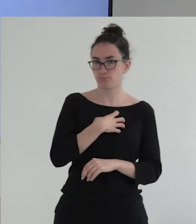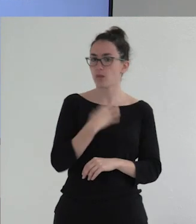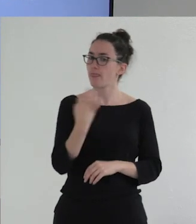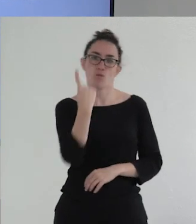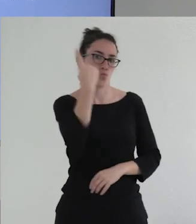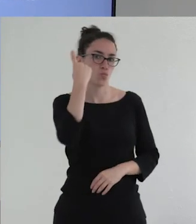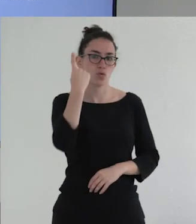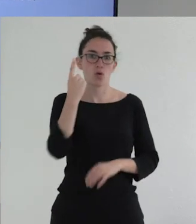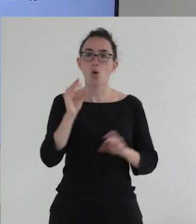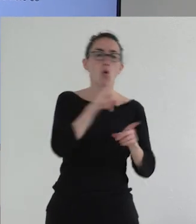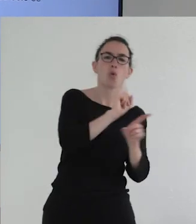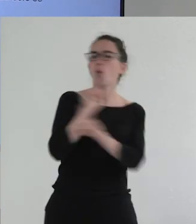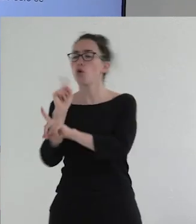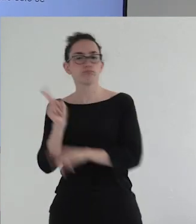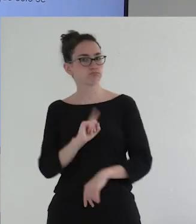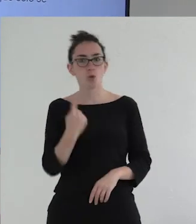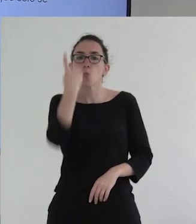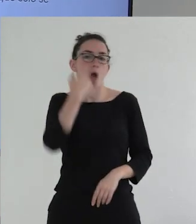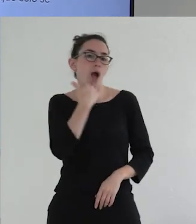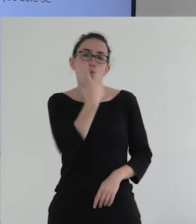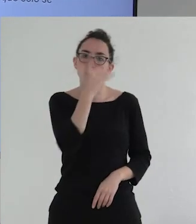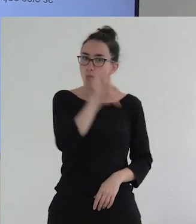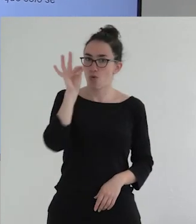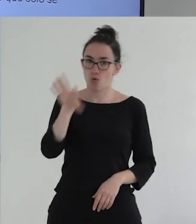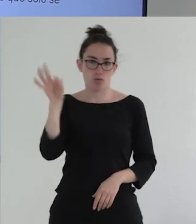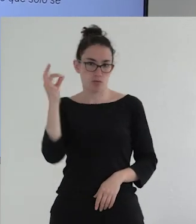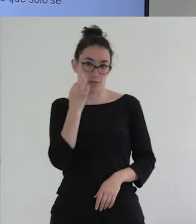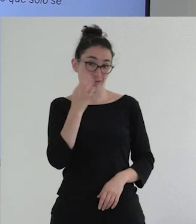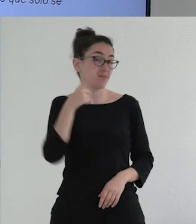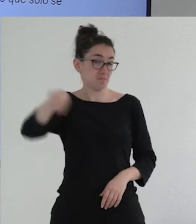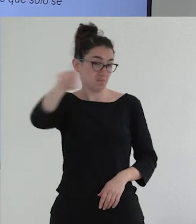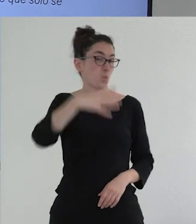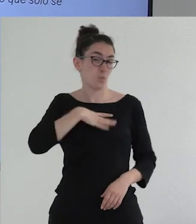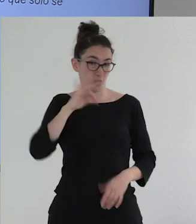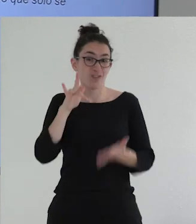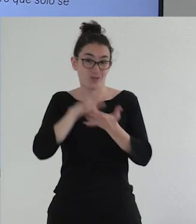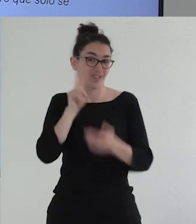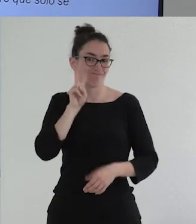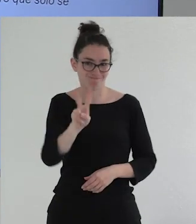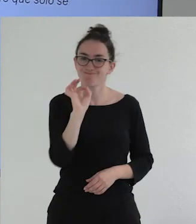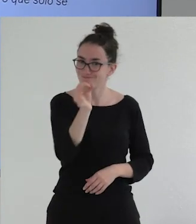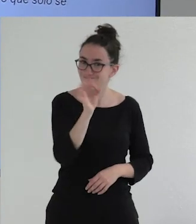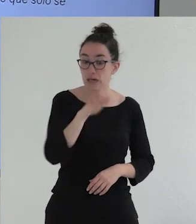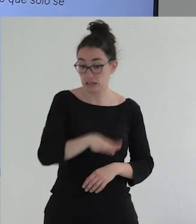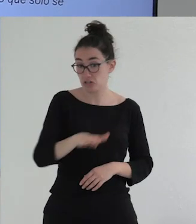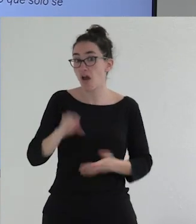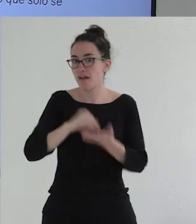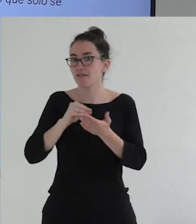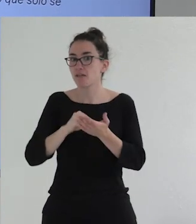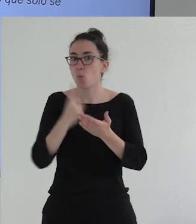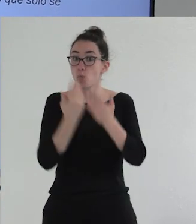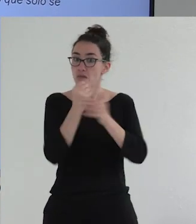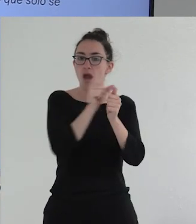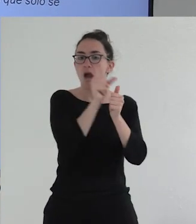Eso es, bueno, la gente que trabaja con personas pequeñas, pues lo habrá constatado, porque es una cosa bastante frecuente, en el que a lo largo del día, a veces, el género